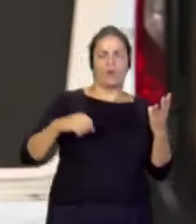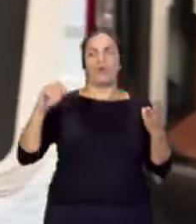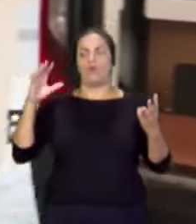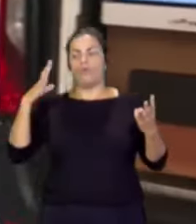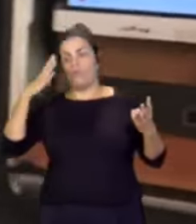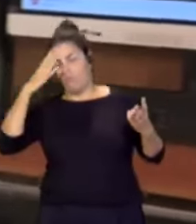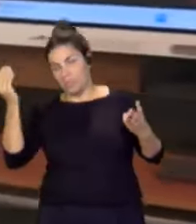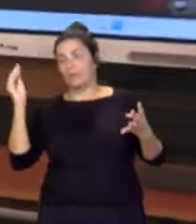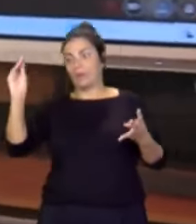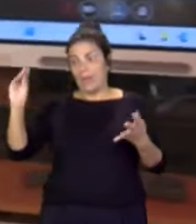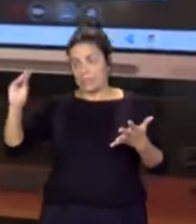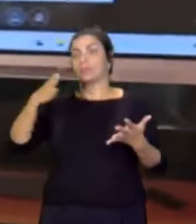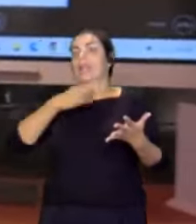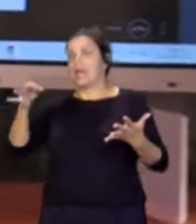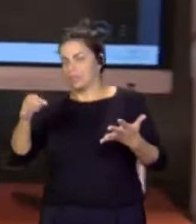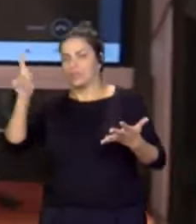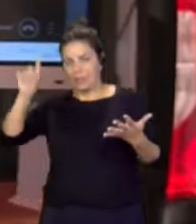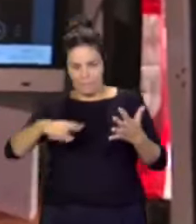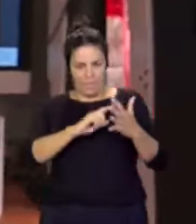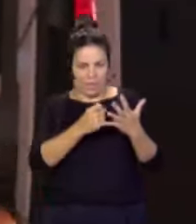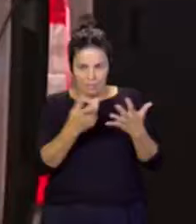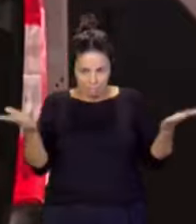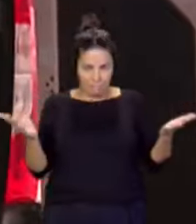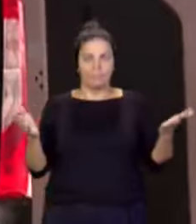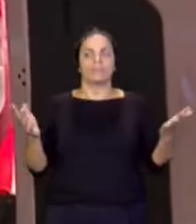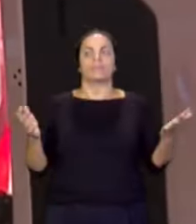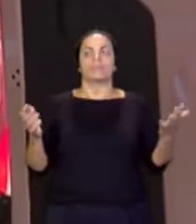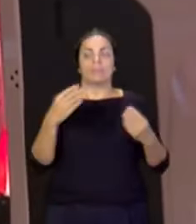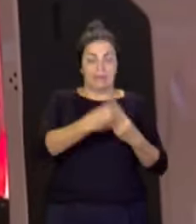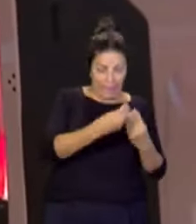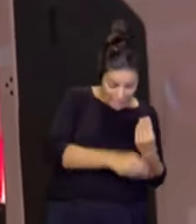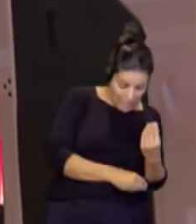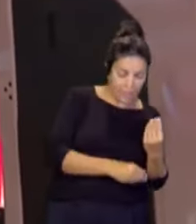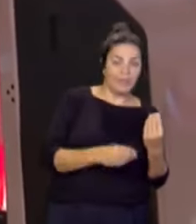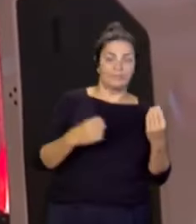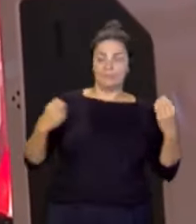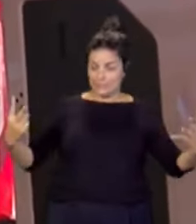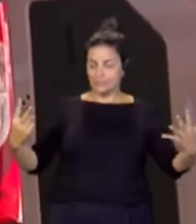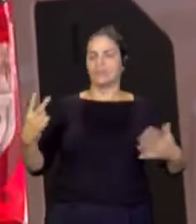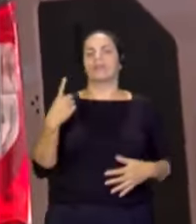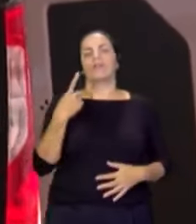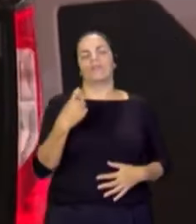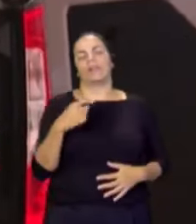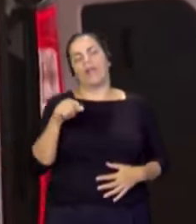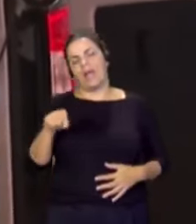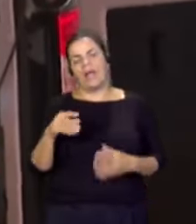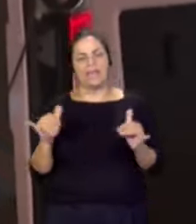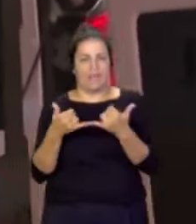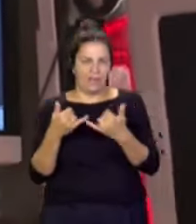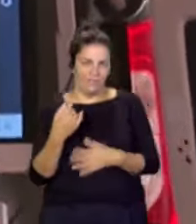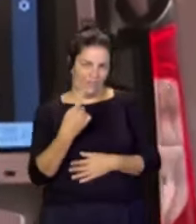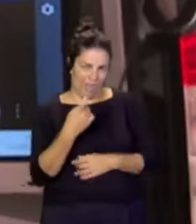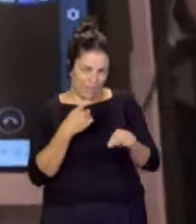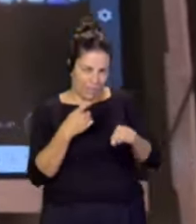incluyendo La Graciosa, y ahora Gran Canaria y ahora faltaría Tenerife. Entonces la idea es hacer la prueba para ver